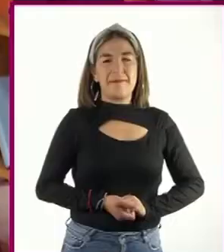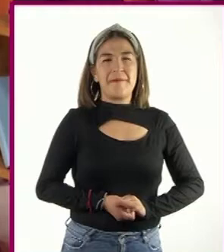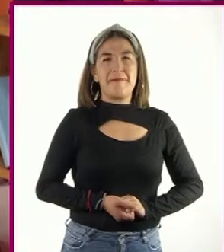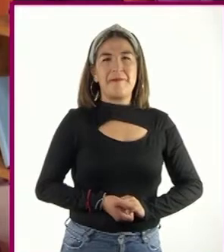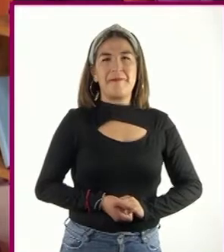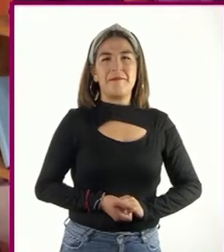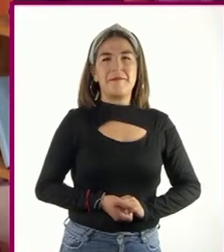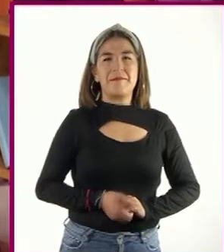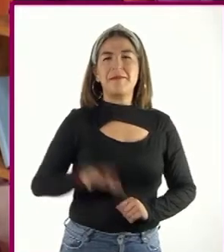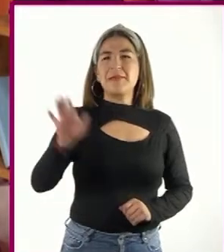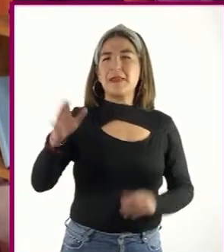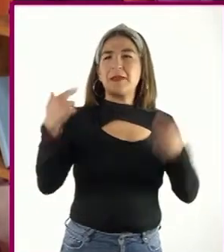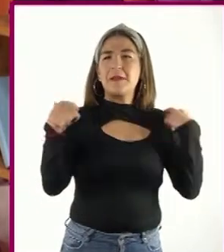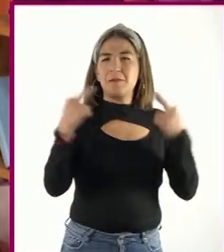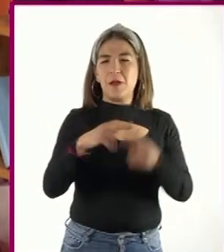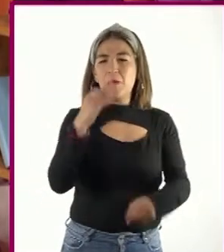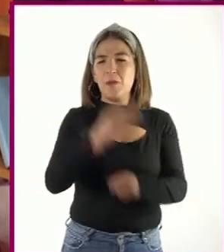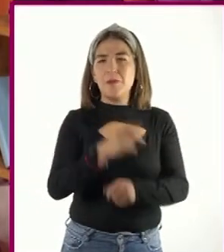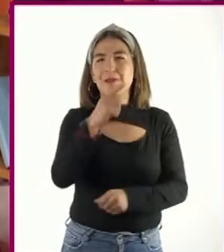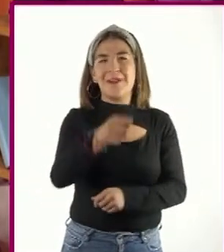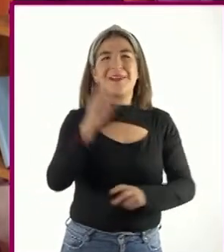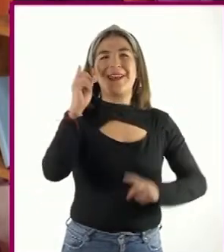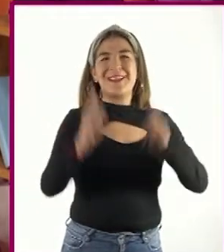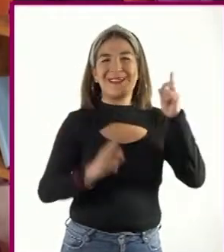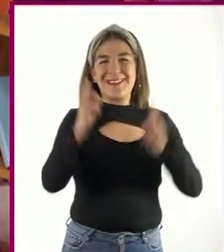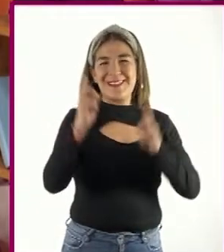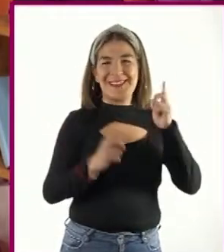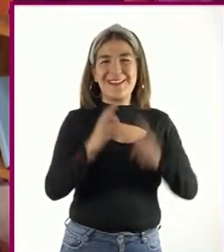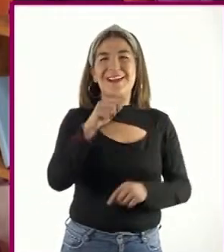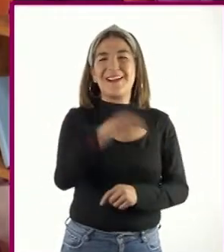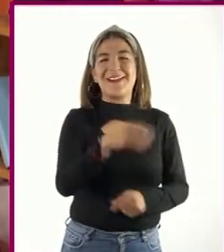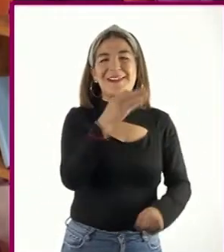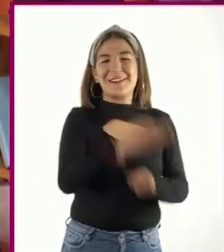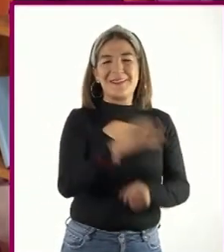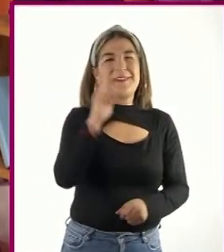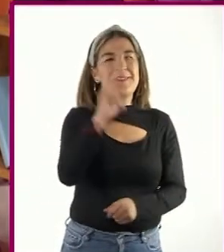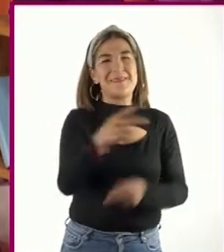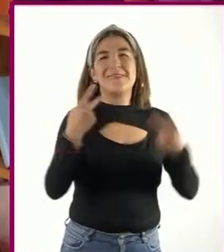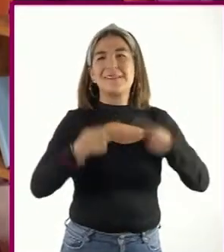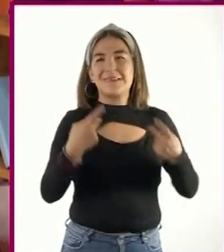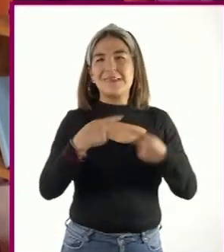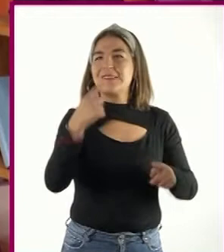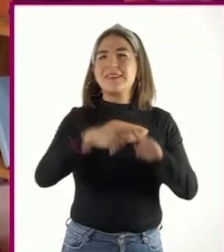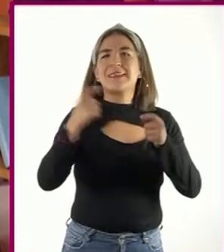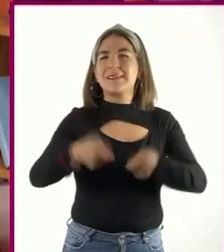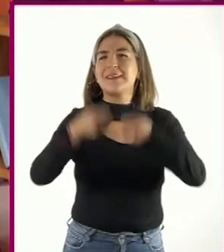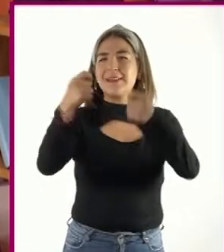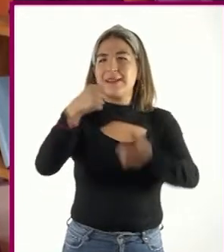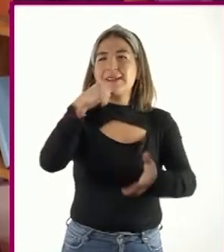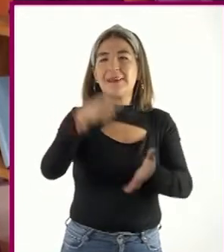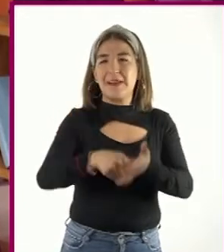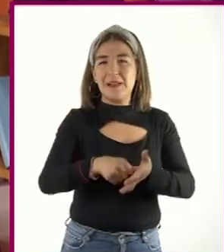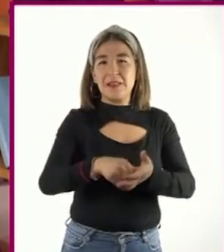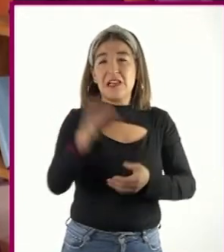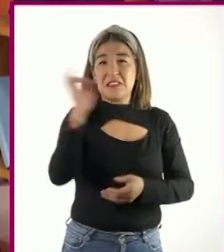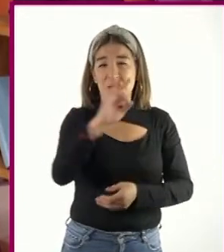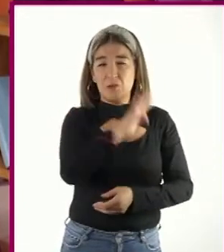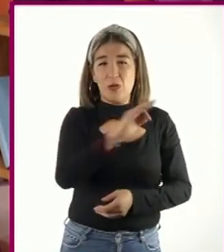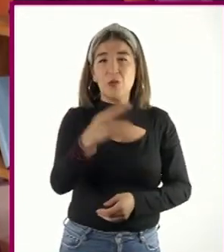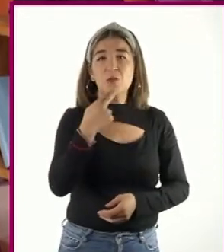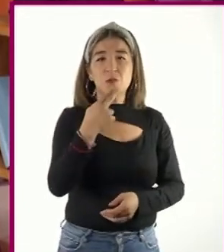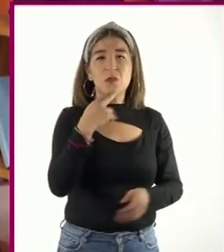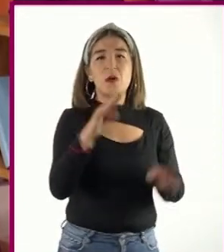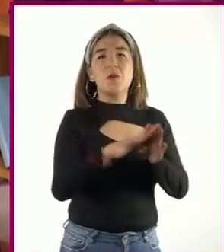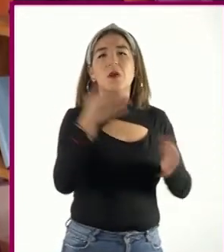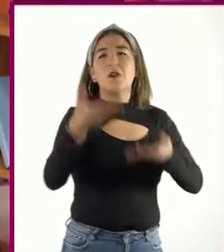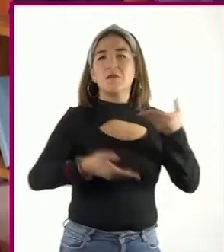Profesora, tengo una duda. Si conozco a la persona a que va dirigida la carta, ¿puede utilizar una fórmula